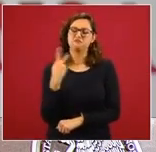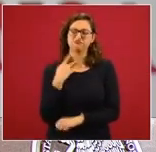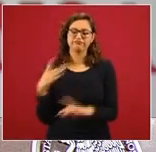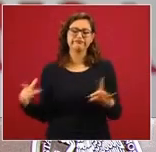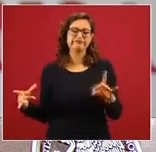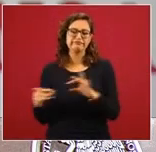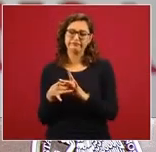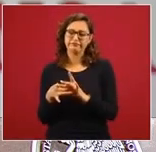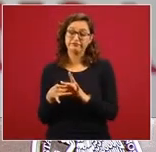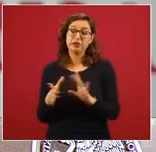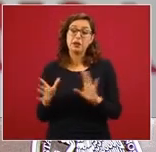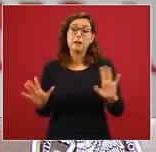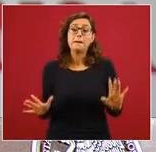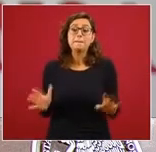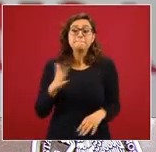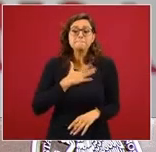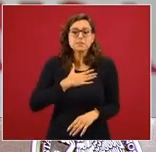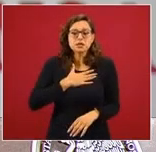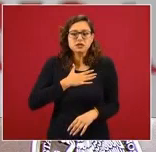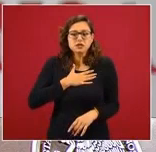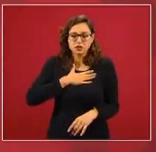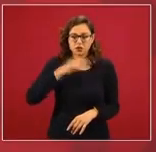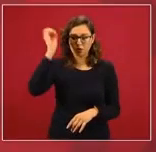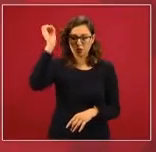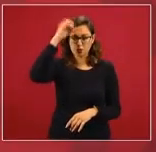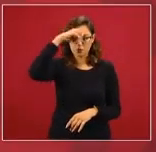Ese es mi punto de vista.